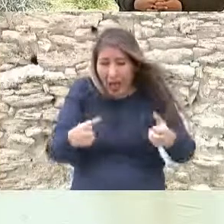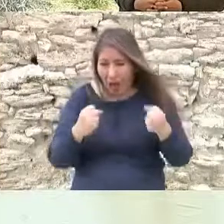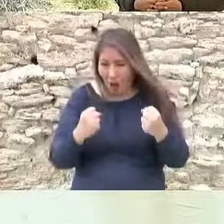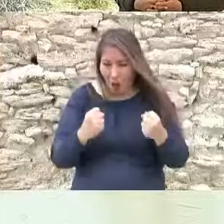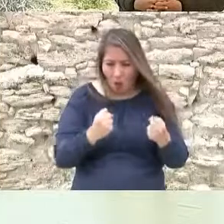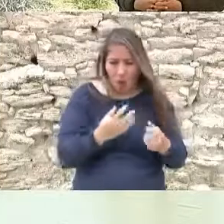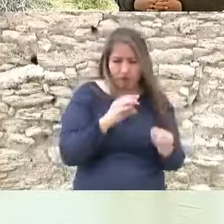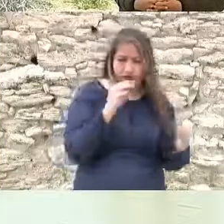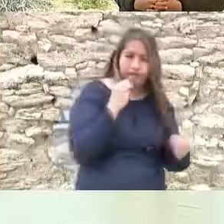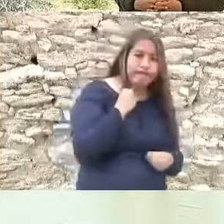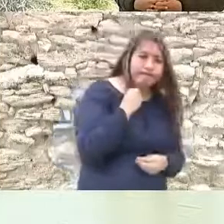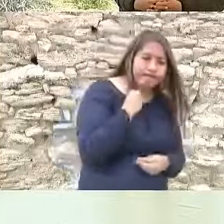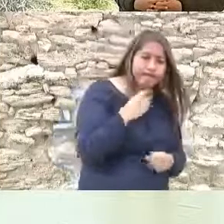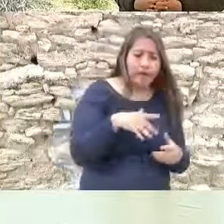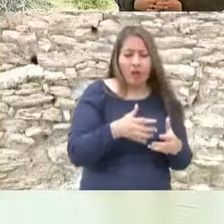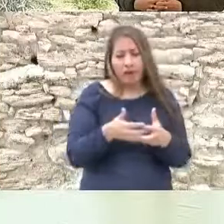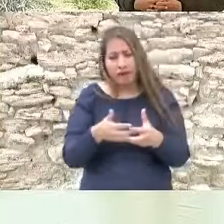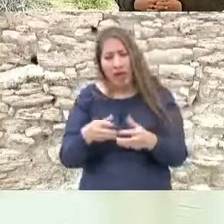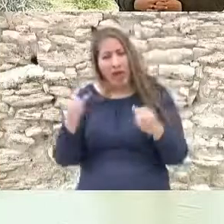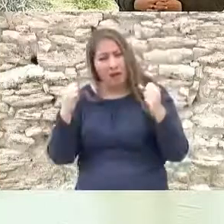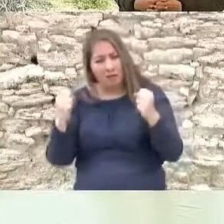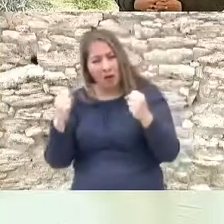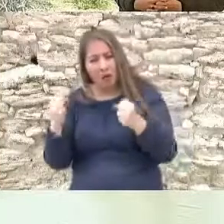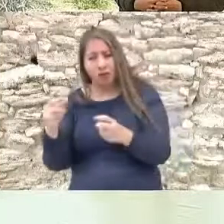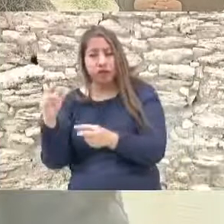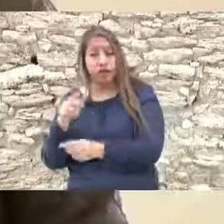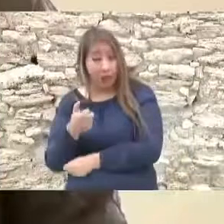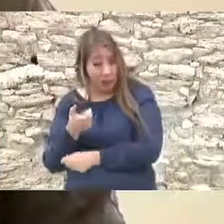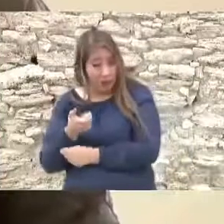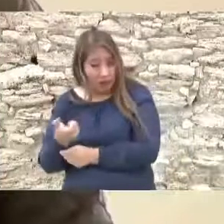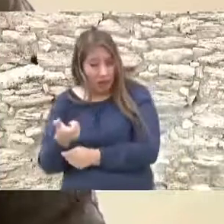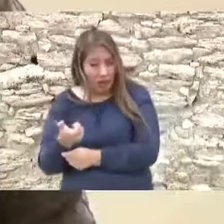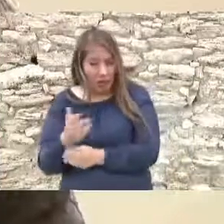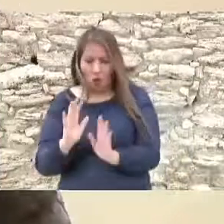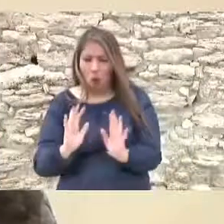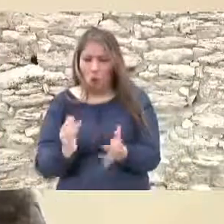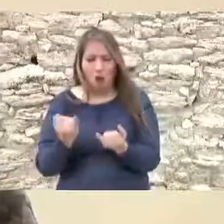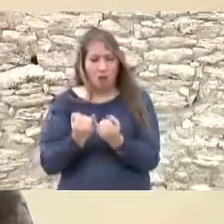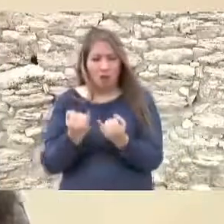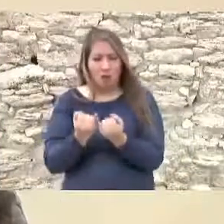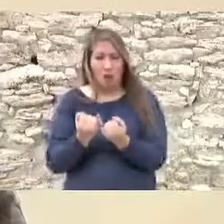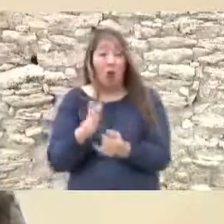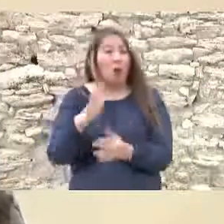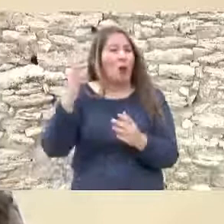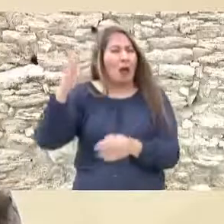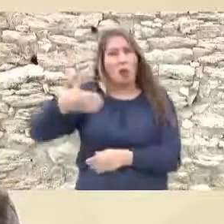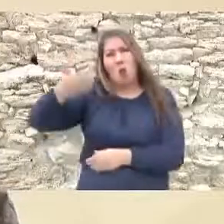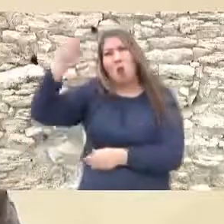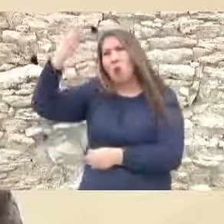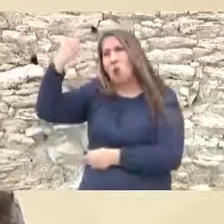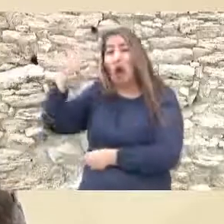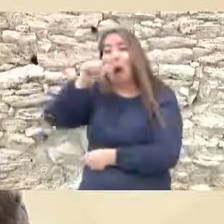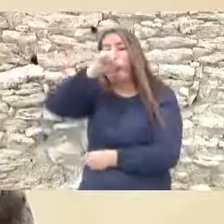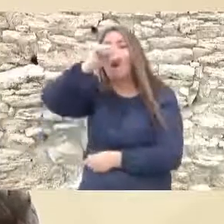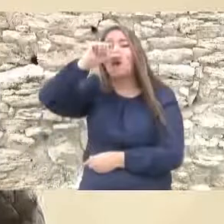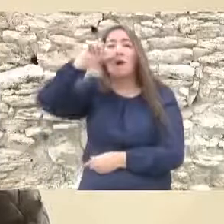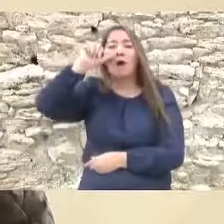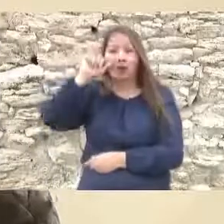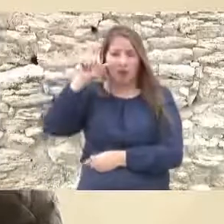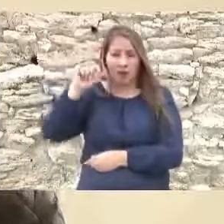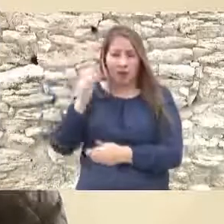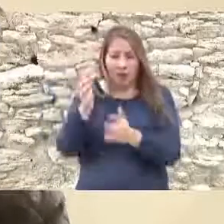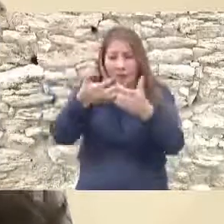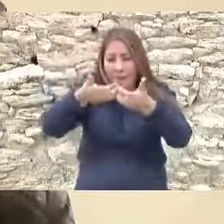político así como Juárez separó el poder de la